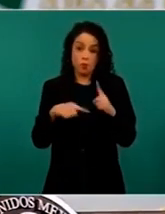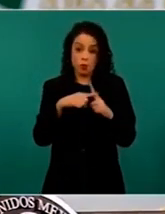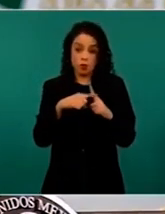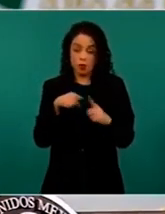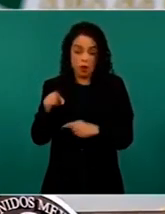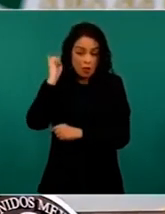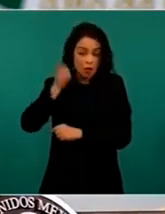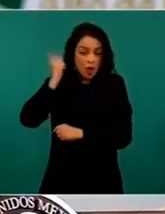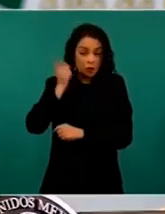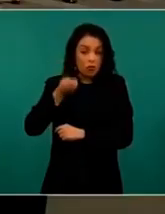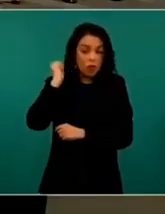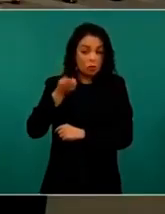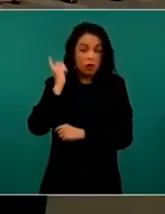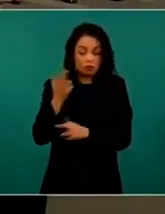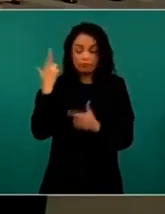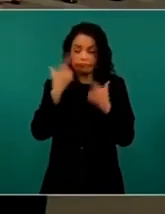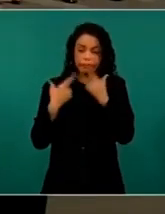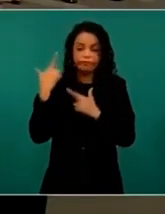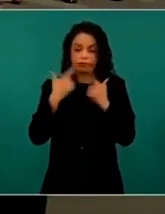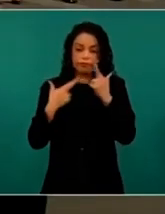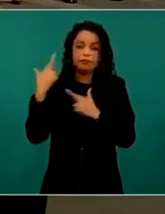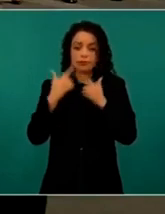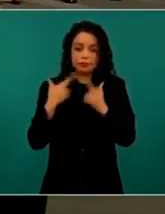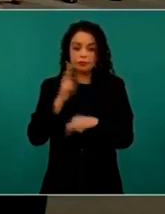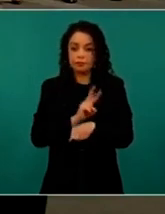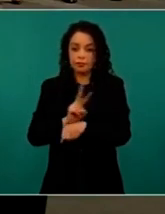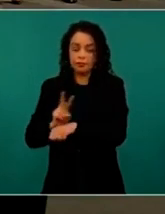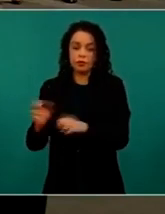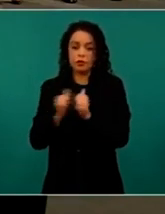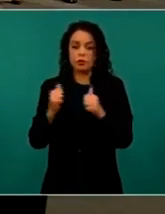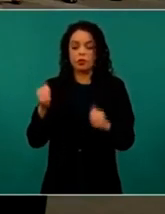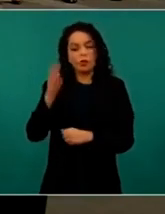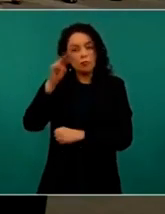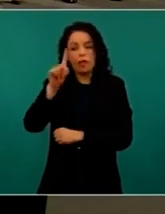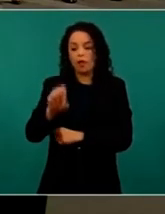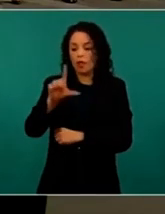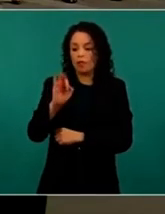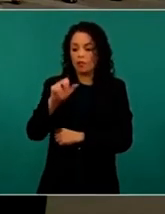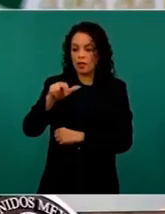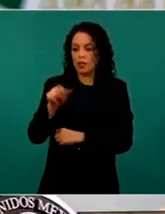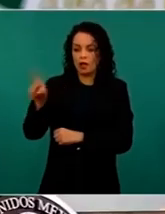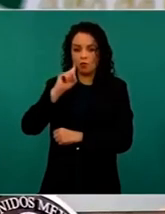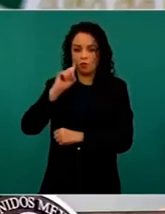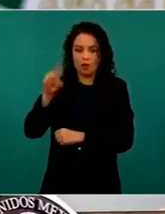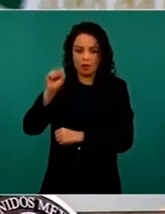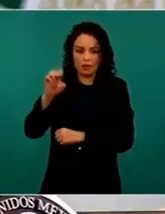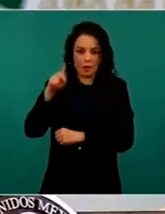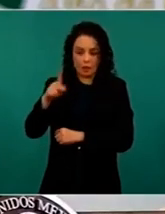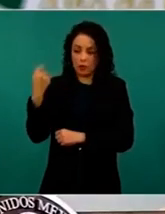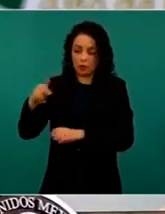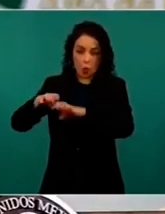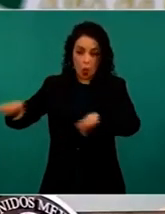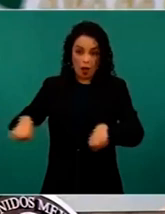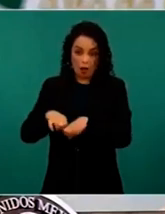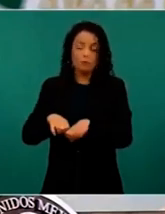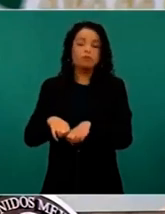diariamente hasta el nivel local en la colaboración con la maestra Delfina, la secretaria de Educación Pública y todo su equipo y no se han